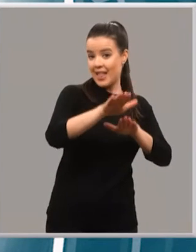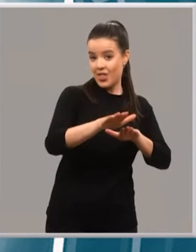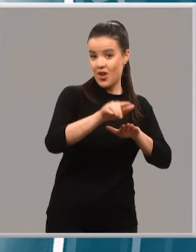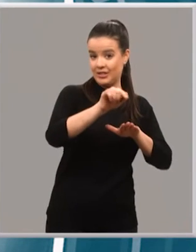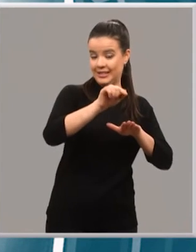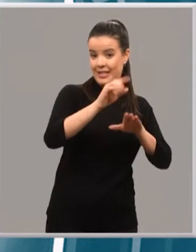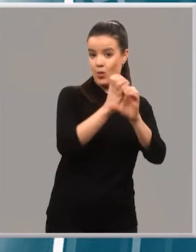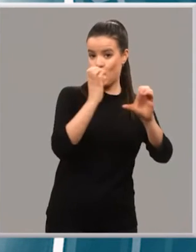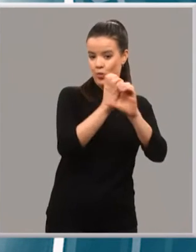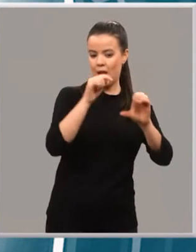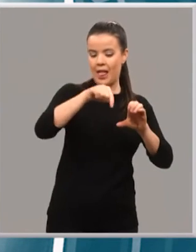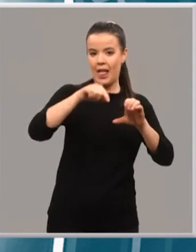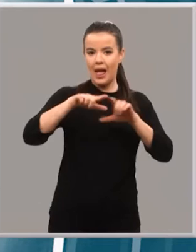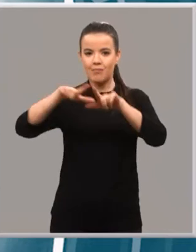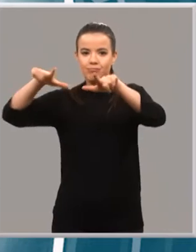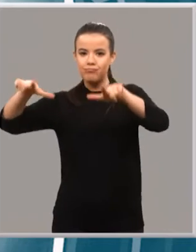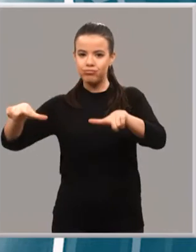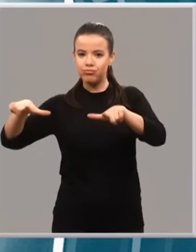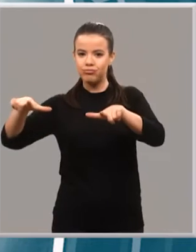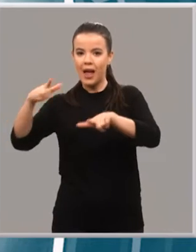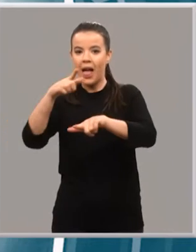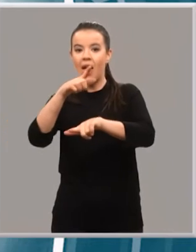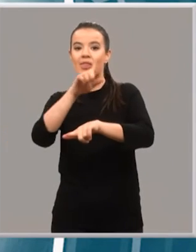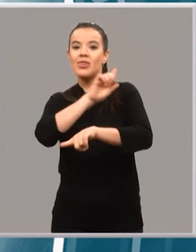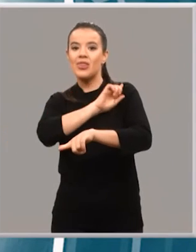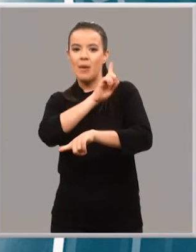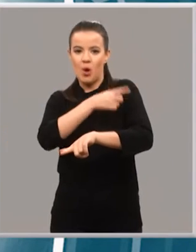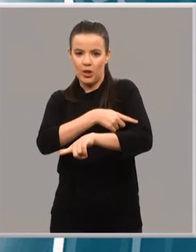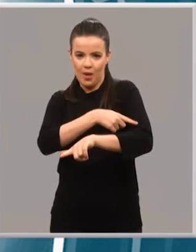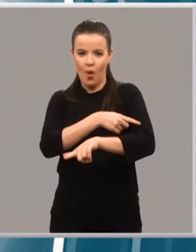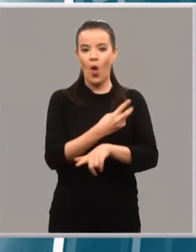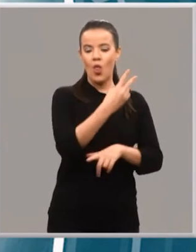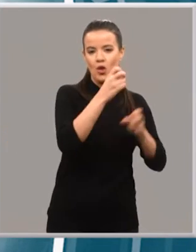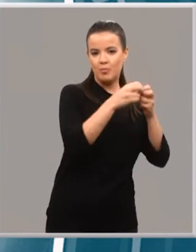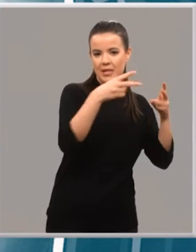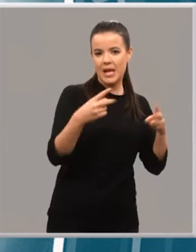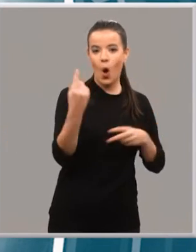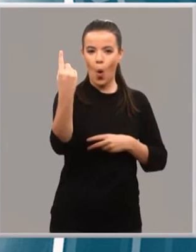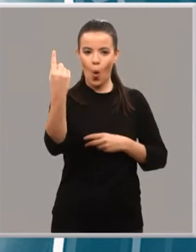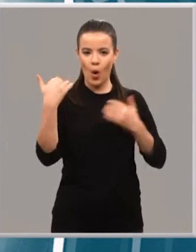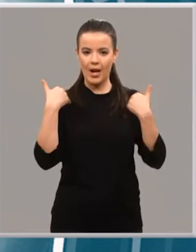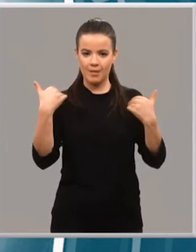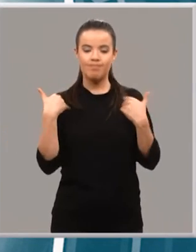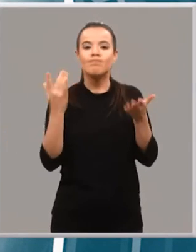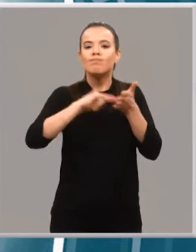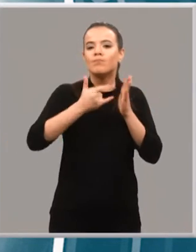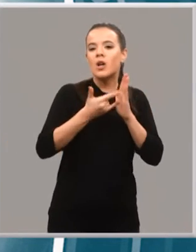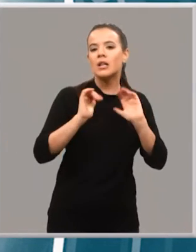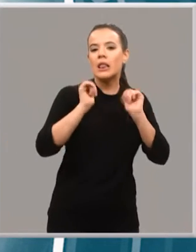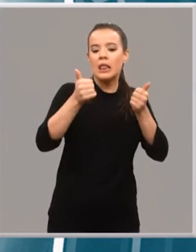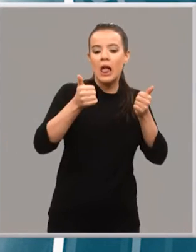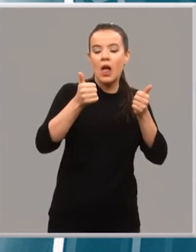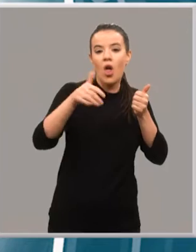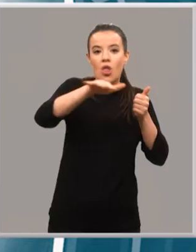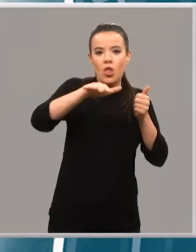deportivo tendrán a su alcance un par de piscinas y un gimnasio. El proyecto inicial es aprovechar la zona de dársenas